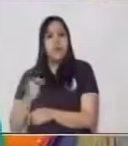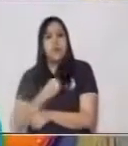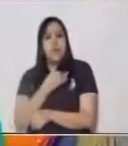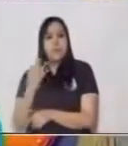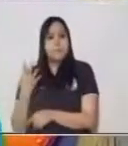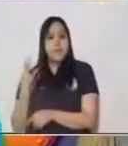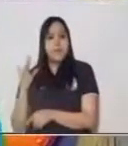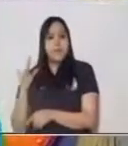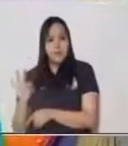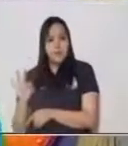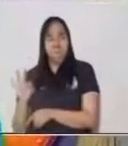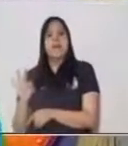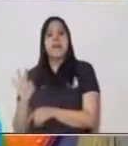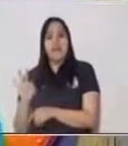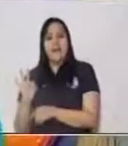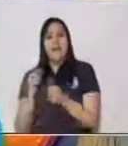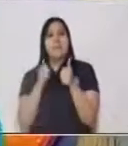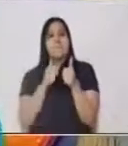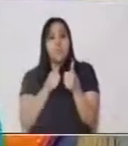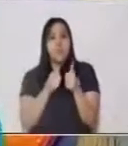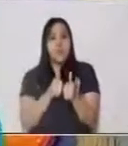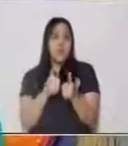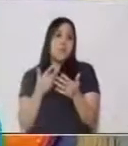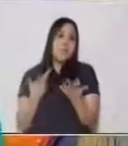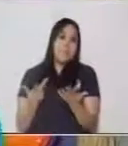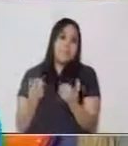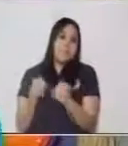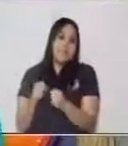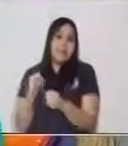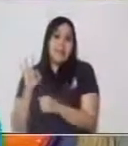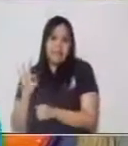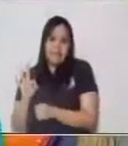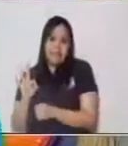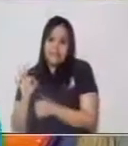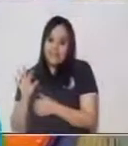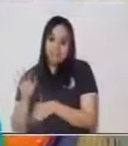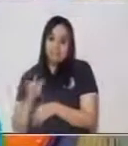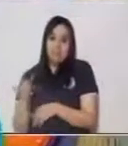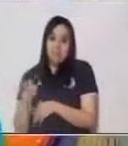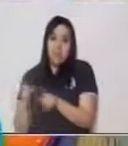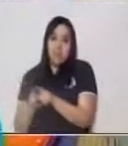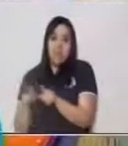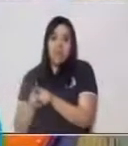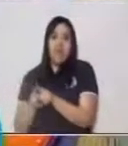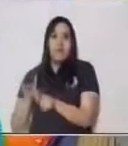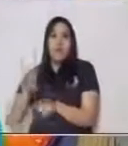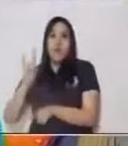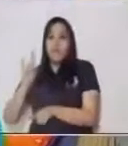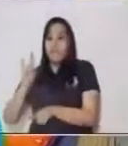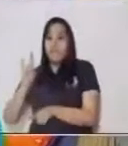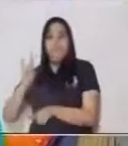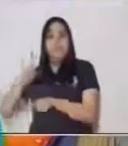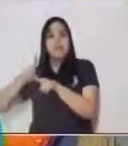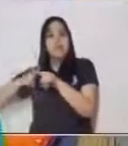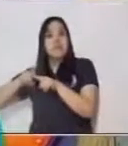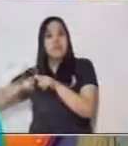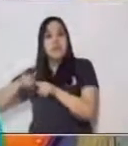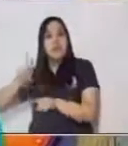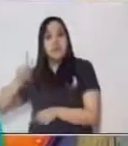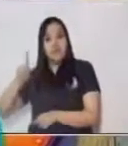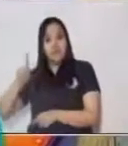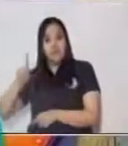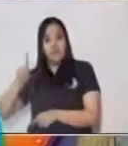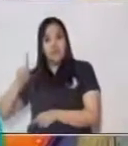Muy bien. Exacto. Va a ser 3. Porque en las unidades es multiplicado por 1.